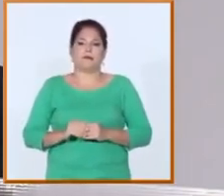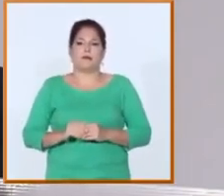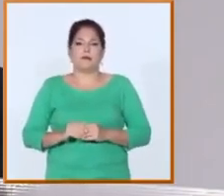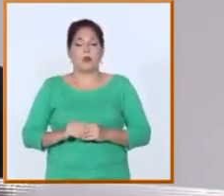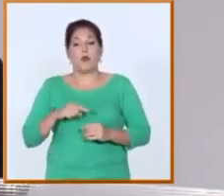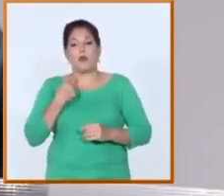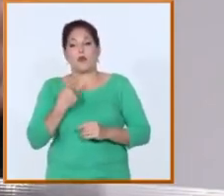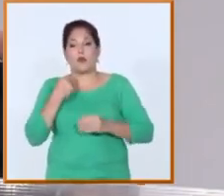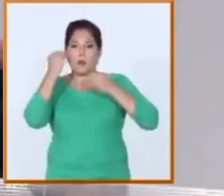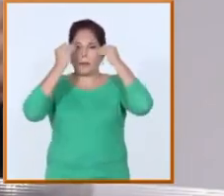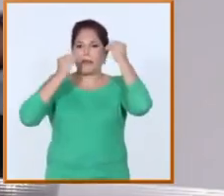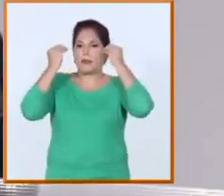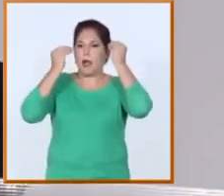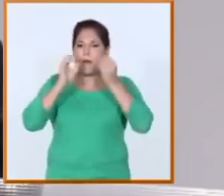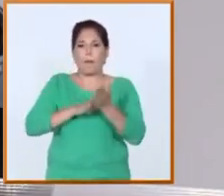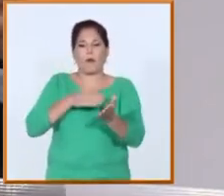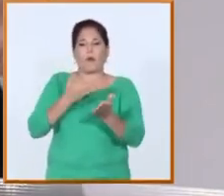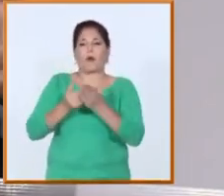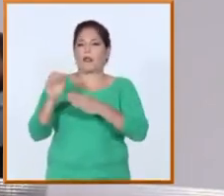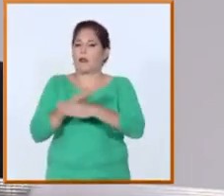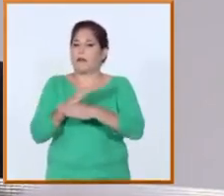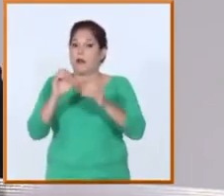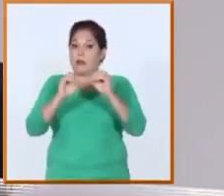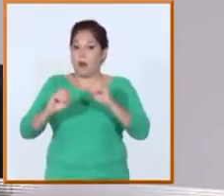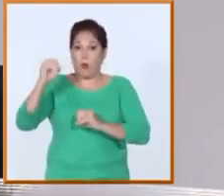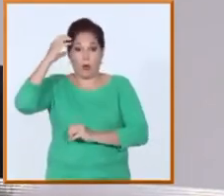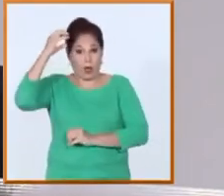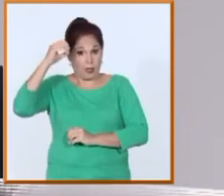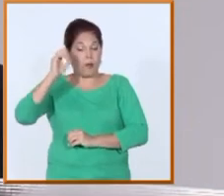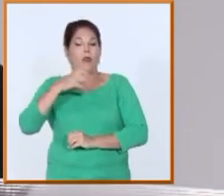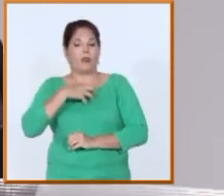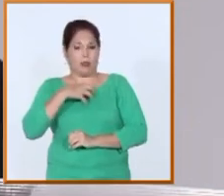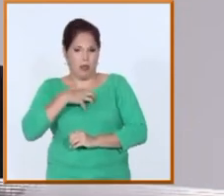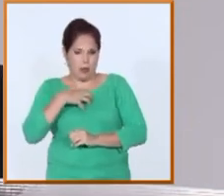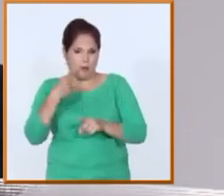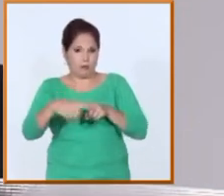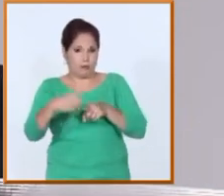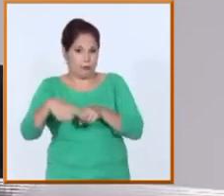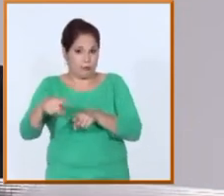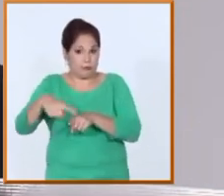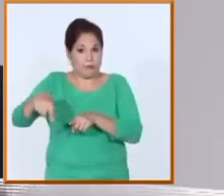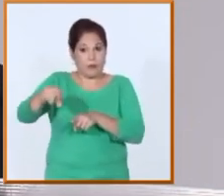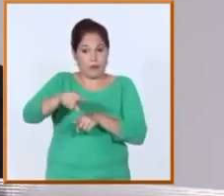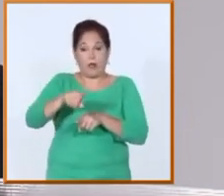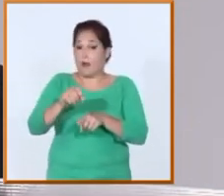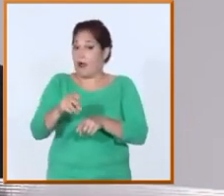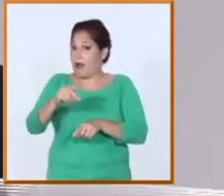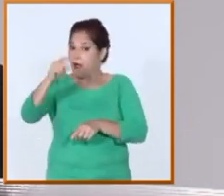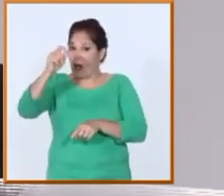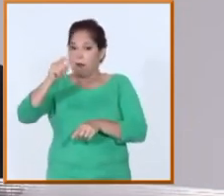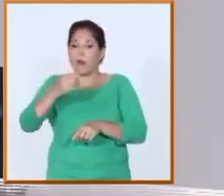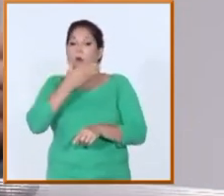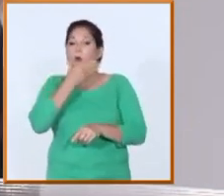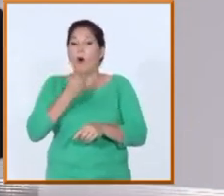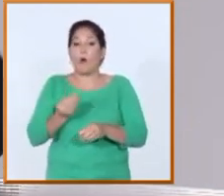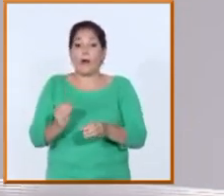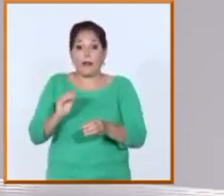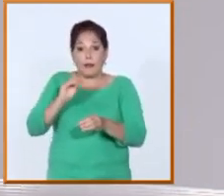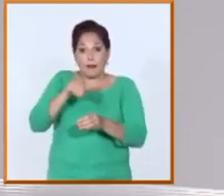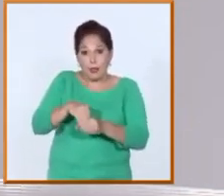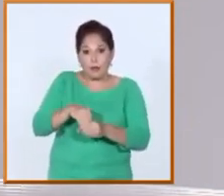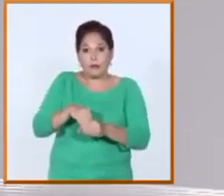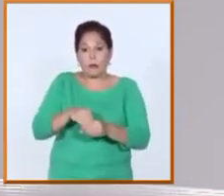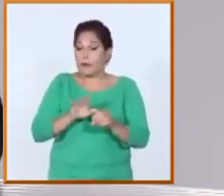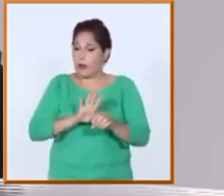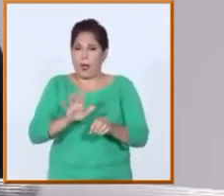propuestas a la dirección del país al grupo de organismos que regulan estas materias para que en cuanto antes los jóvenes incluso desde que